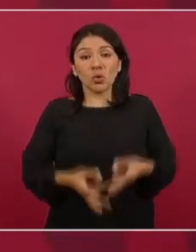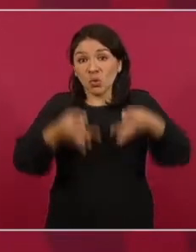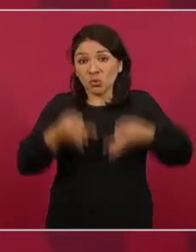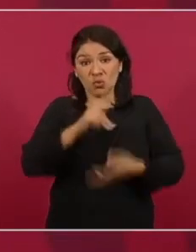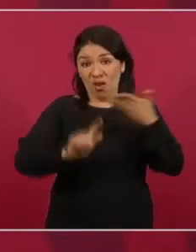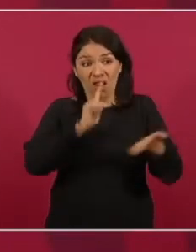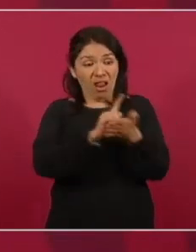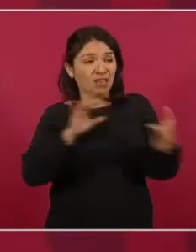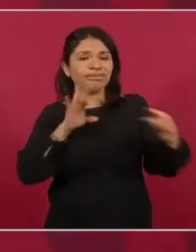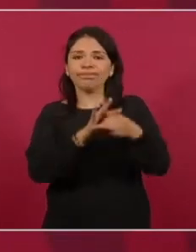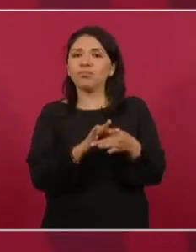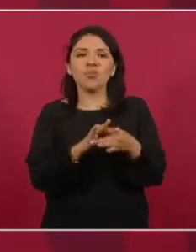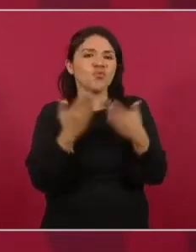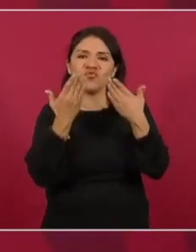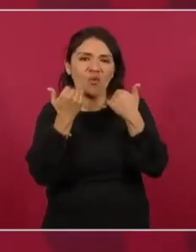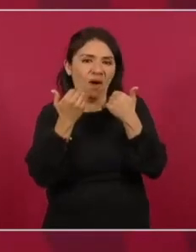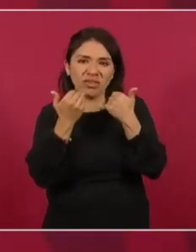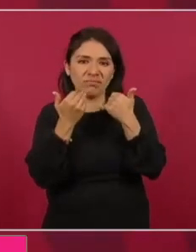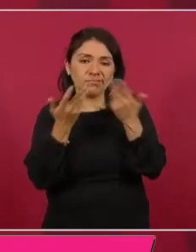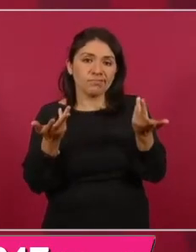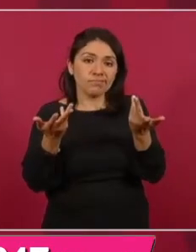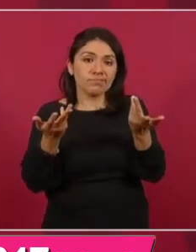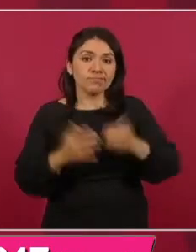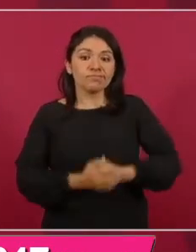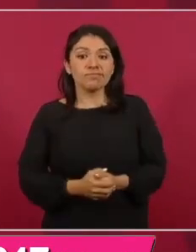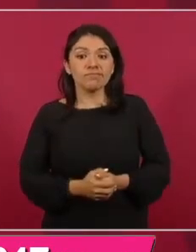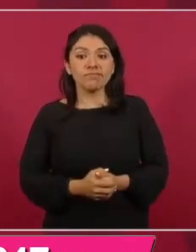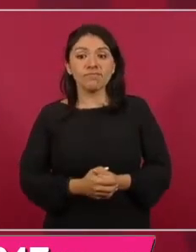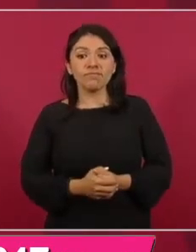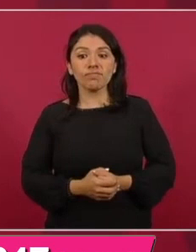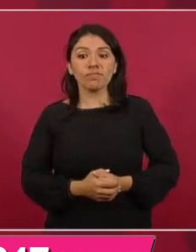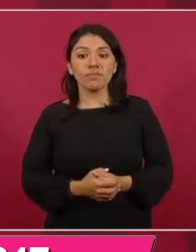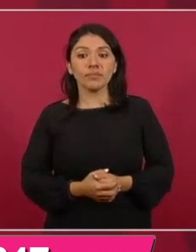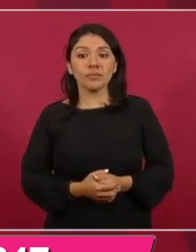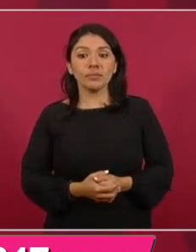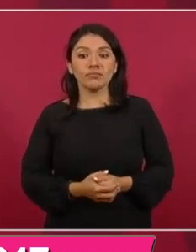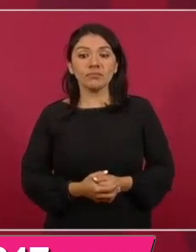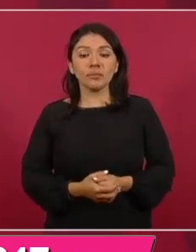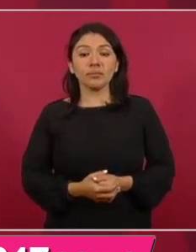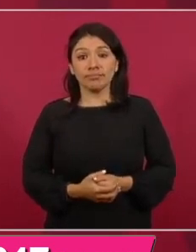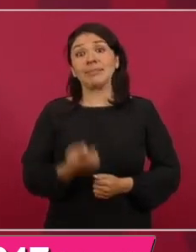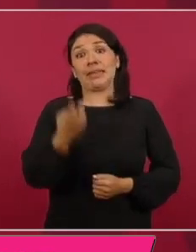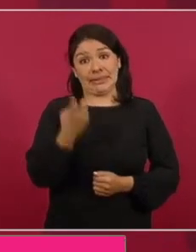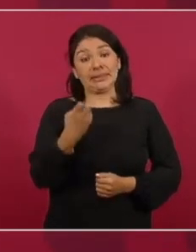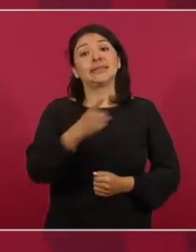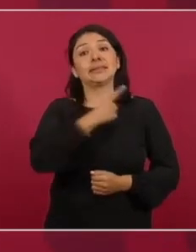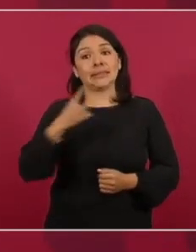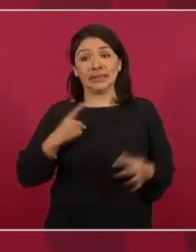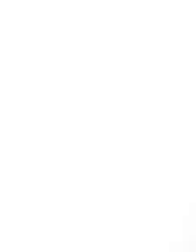ilegal. Entonces, tenemos que hablar.